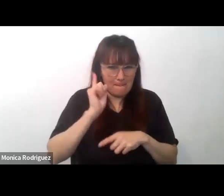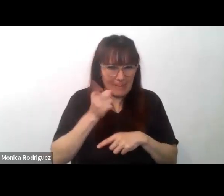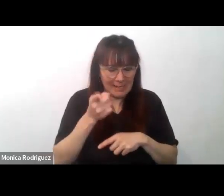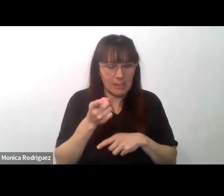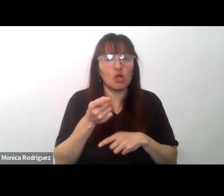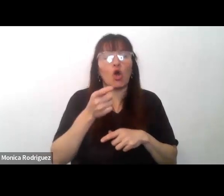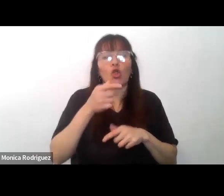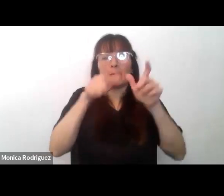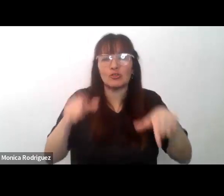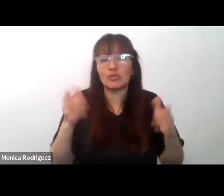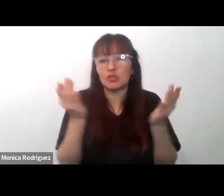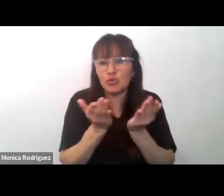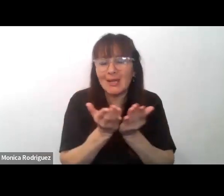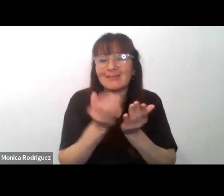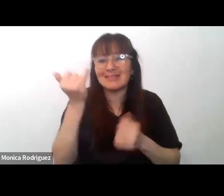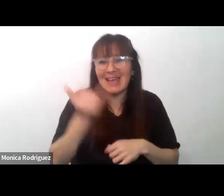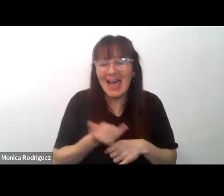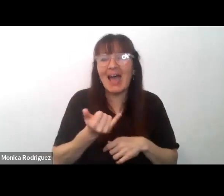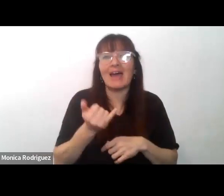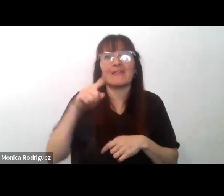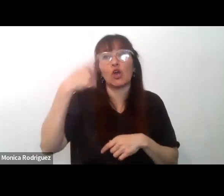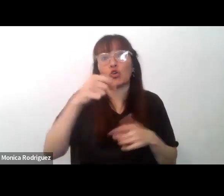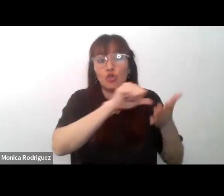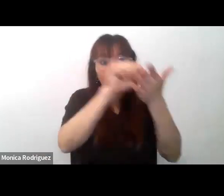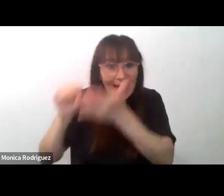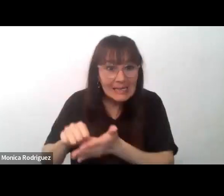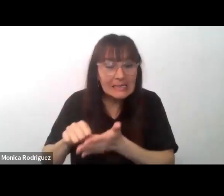de niños de origen extranjero